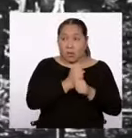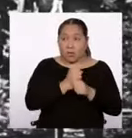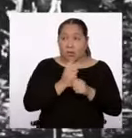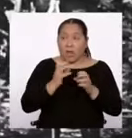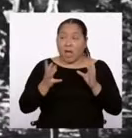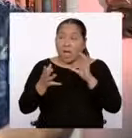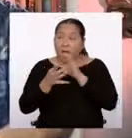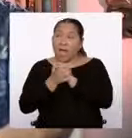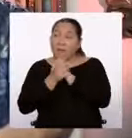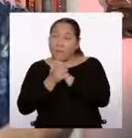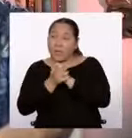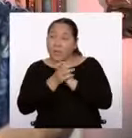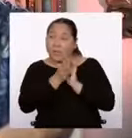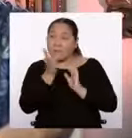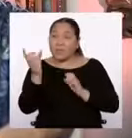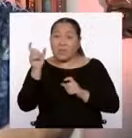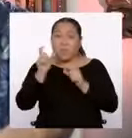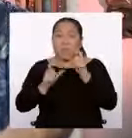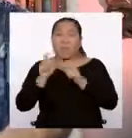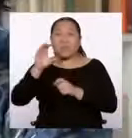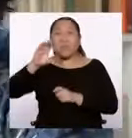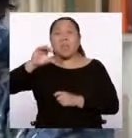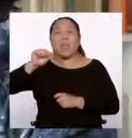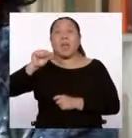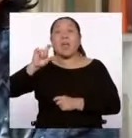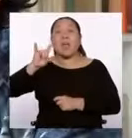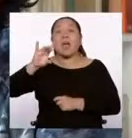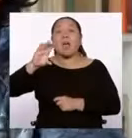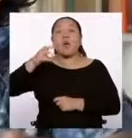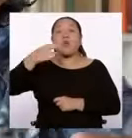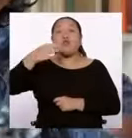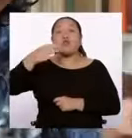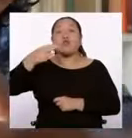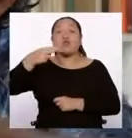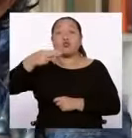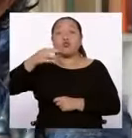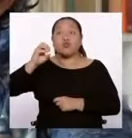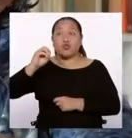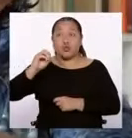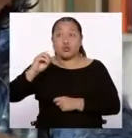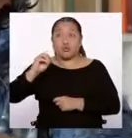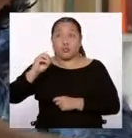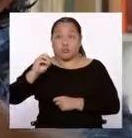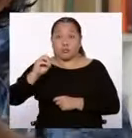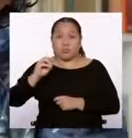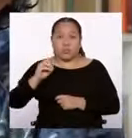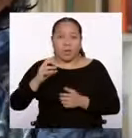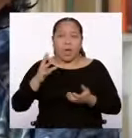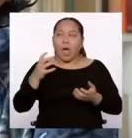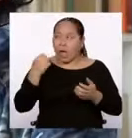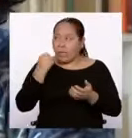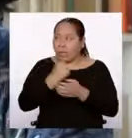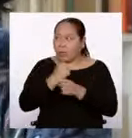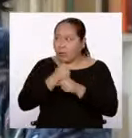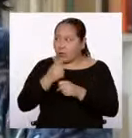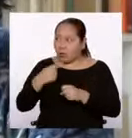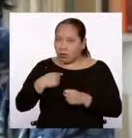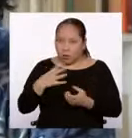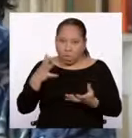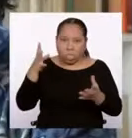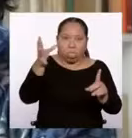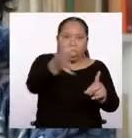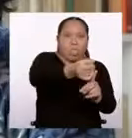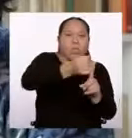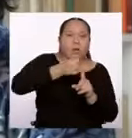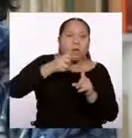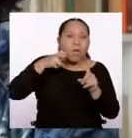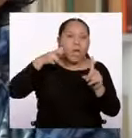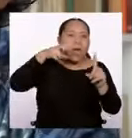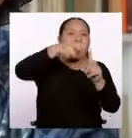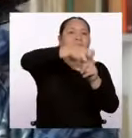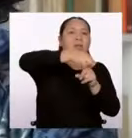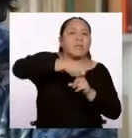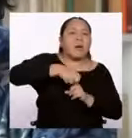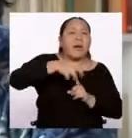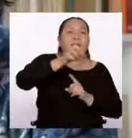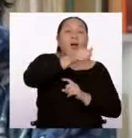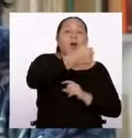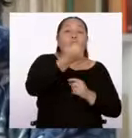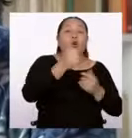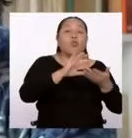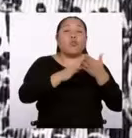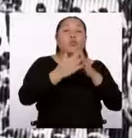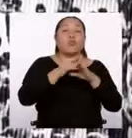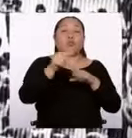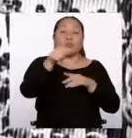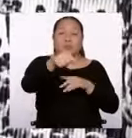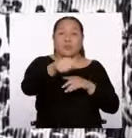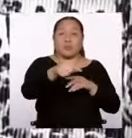hacían amigos de los caucheros y trabajaban para ellos, capturando a otros grupos indígenas y haciéndolos